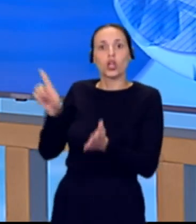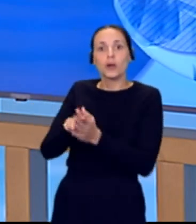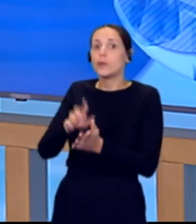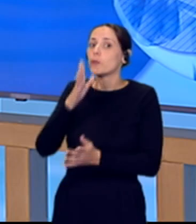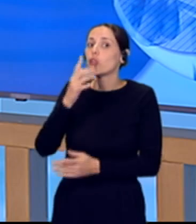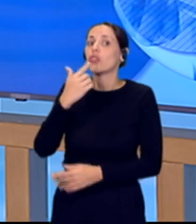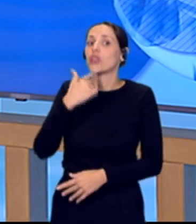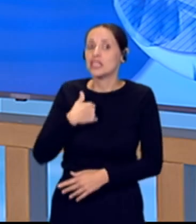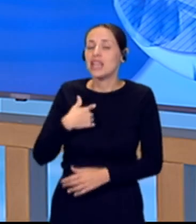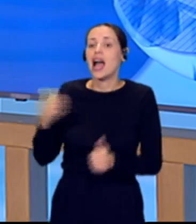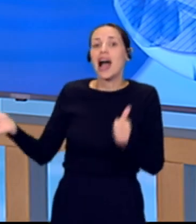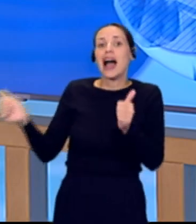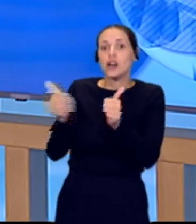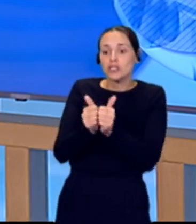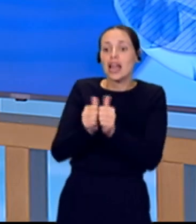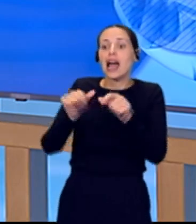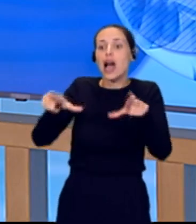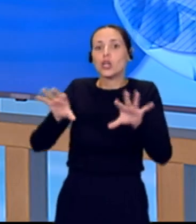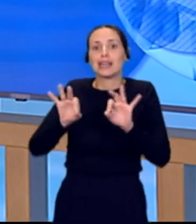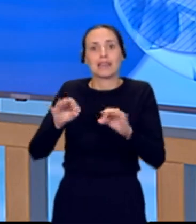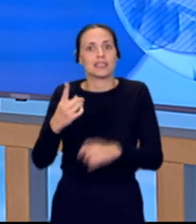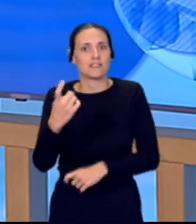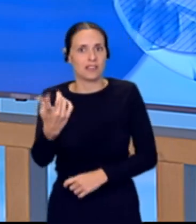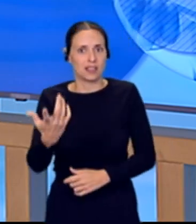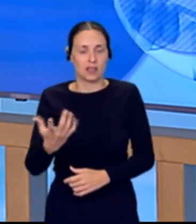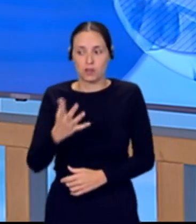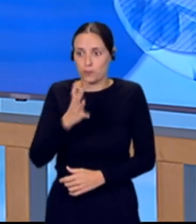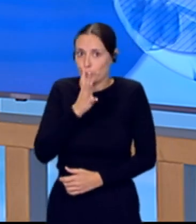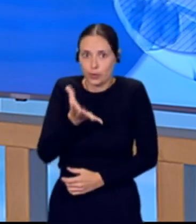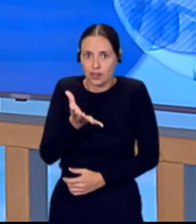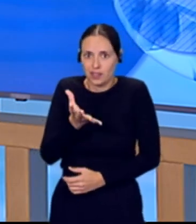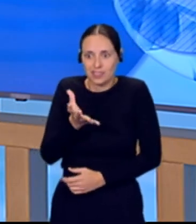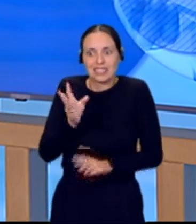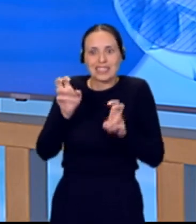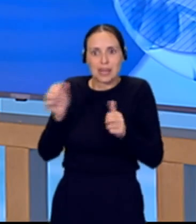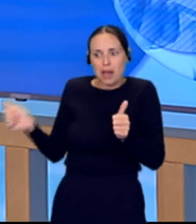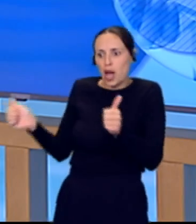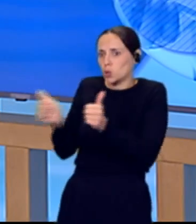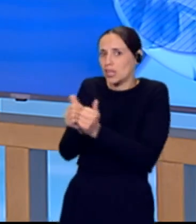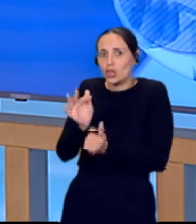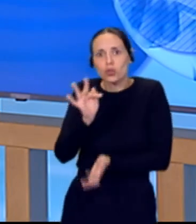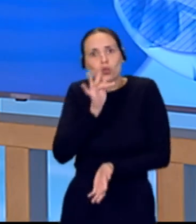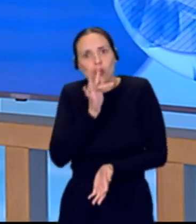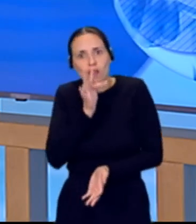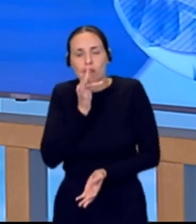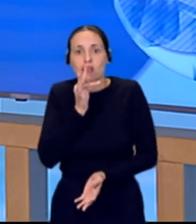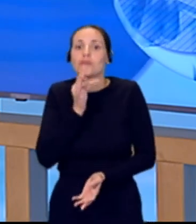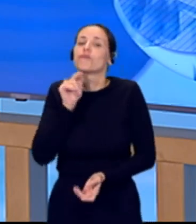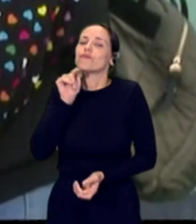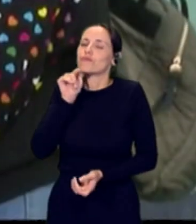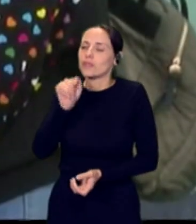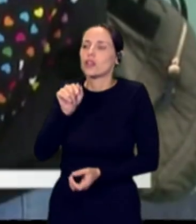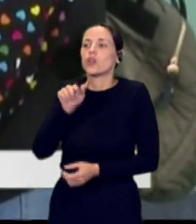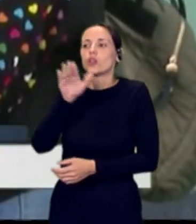necesitan auxiliar para el aula en clave. No han recibido ese refuerzo y esto repercute en la